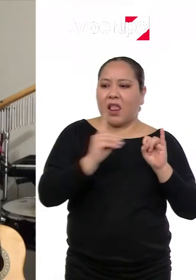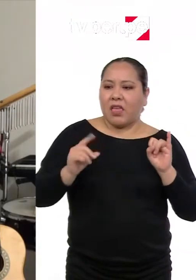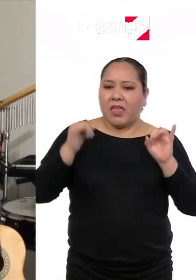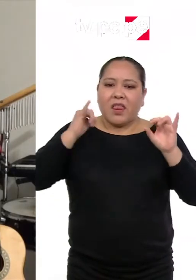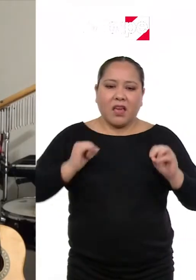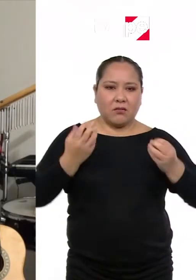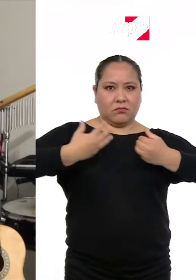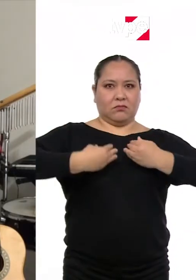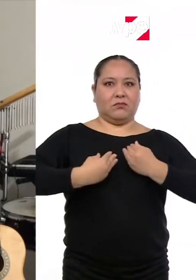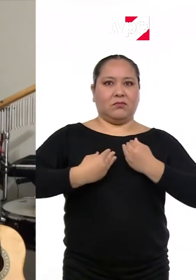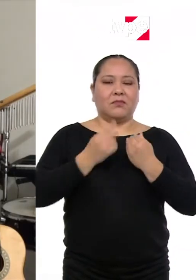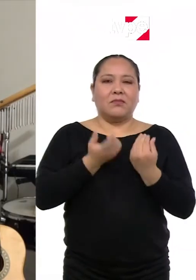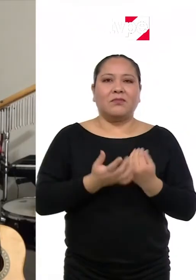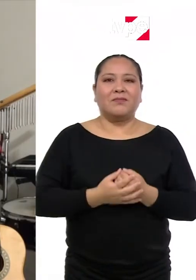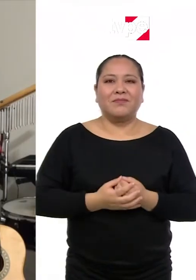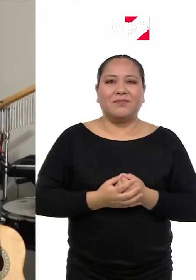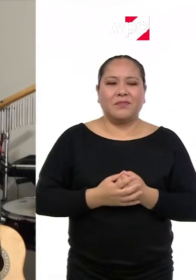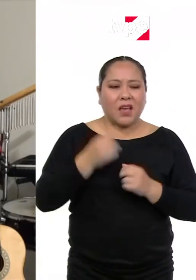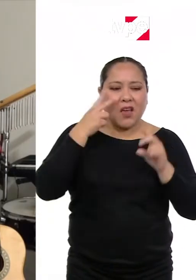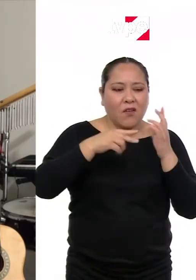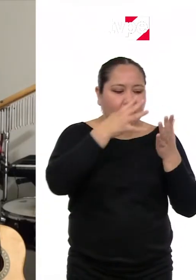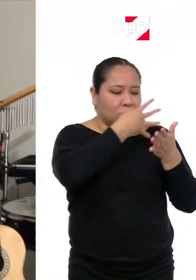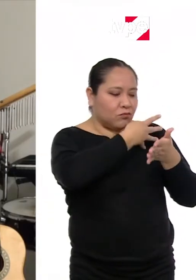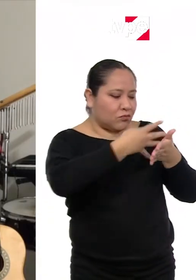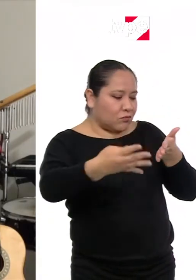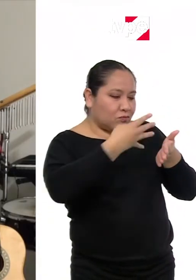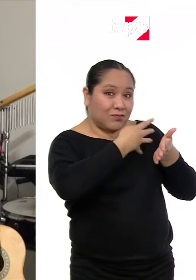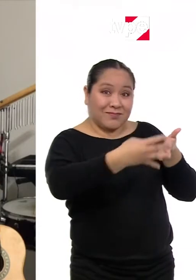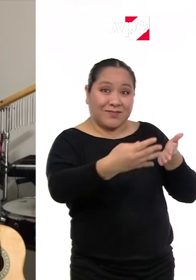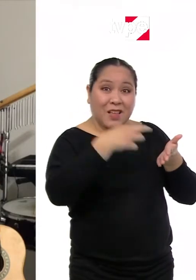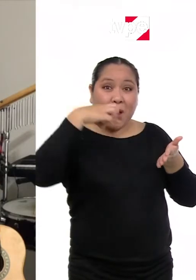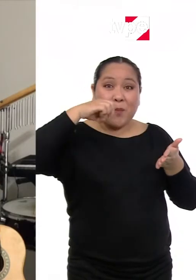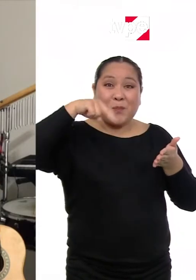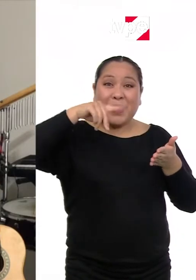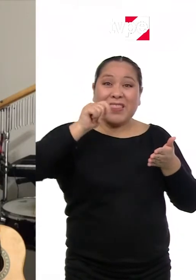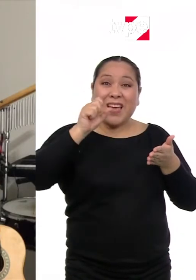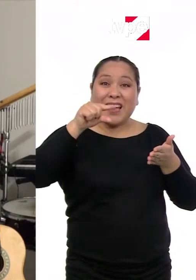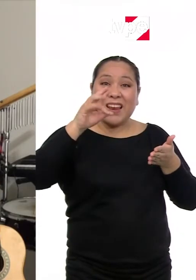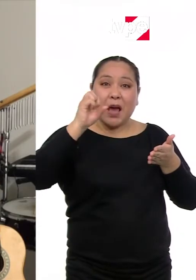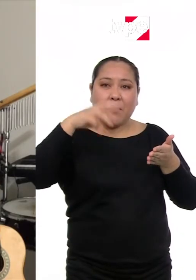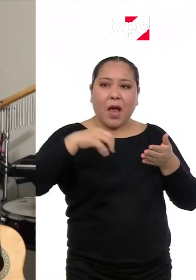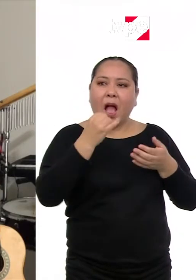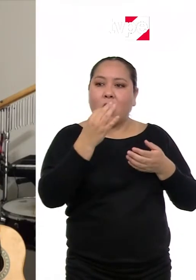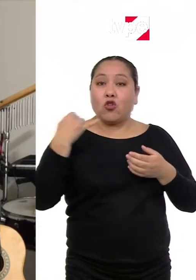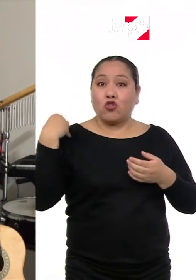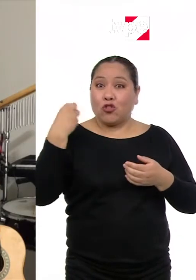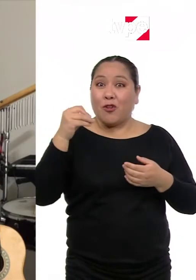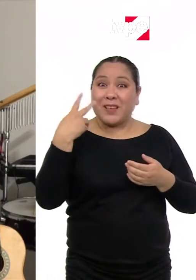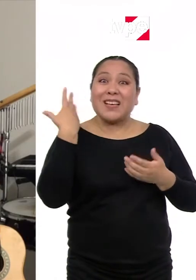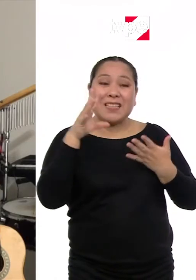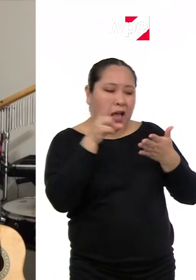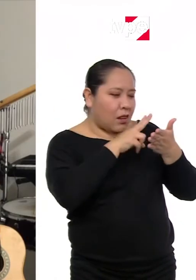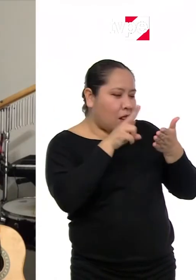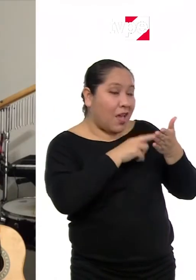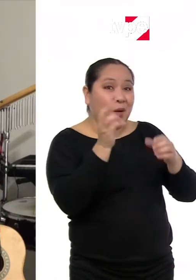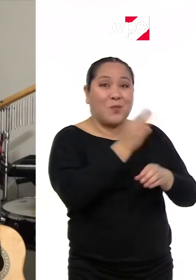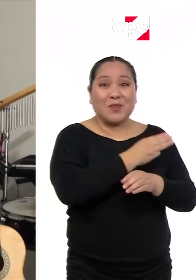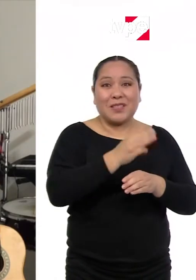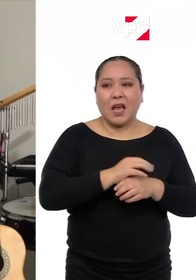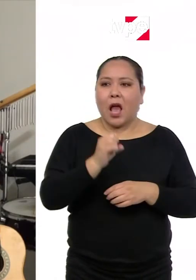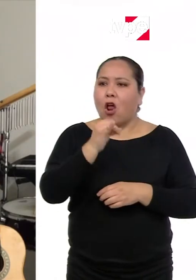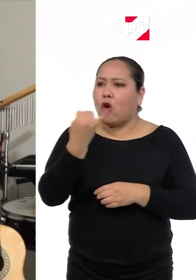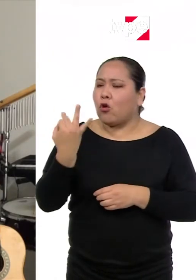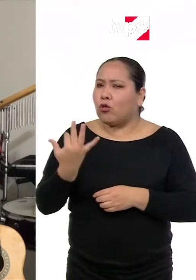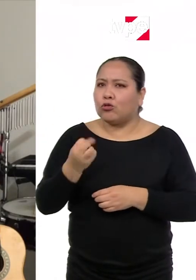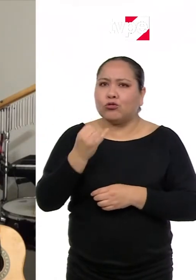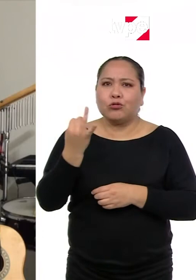derecha. Que miren bien su pentagrama porque hay jóvenes que ya están leyendo música. Como hay